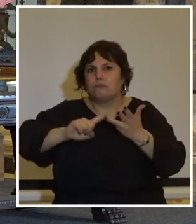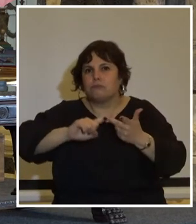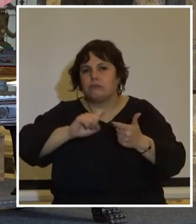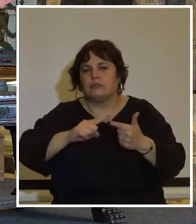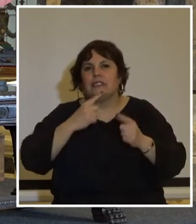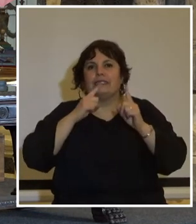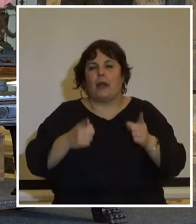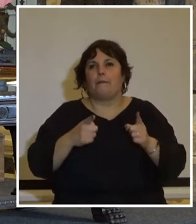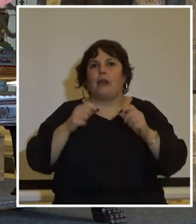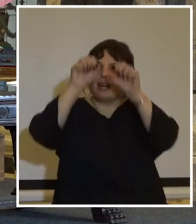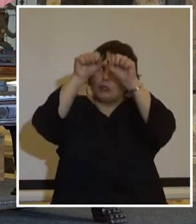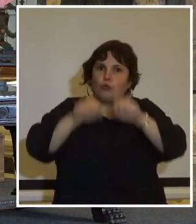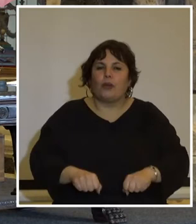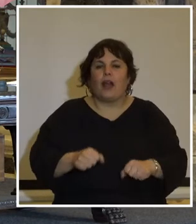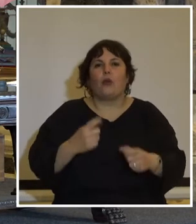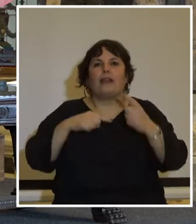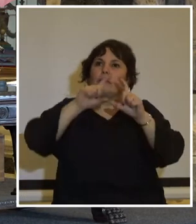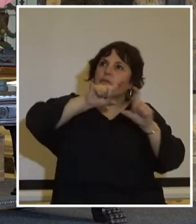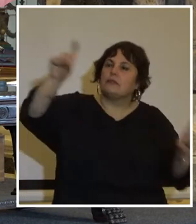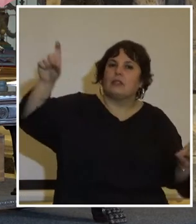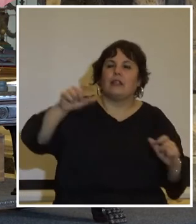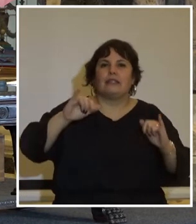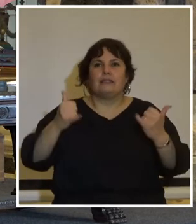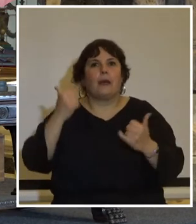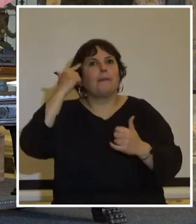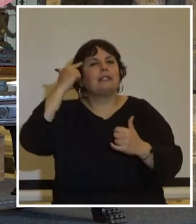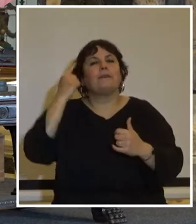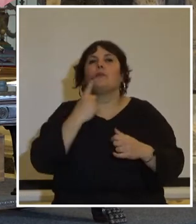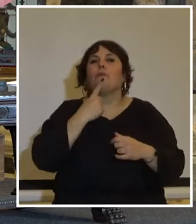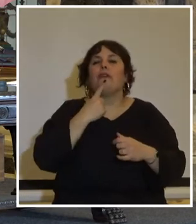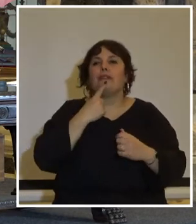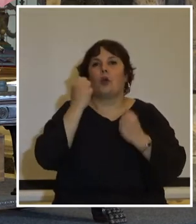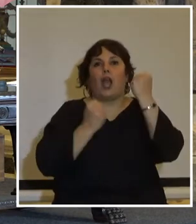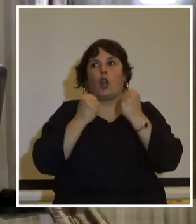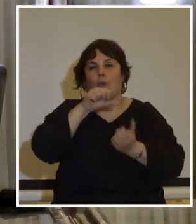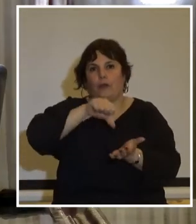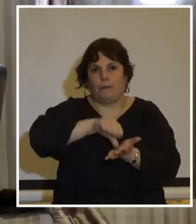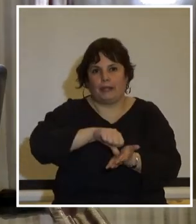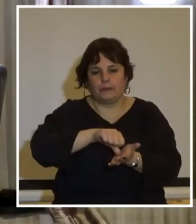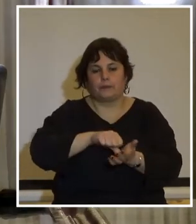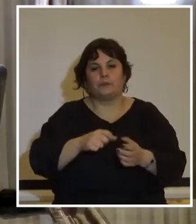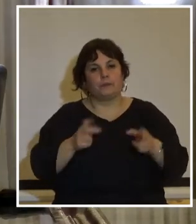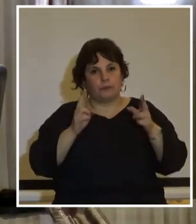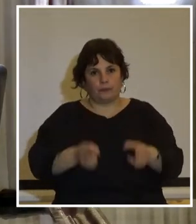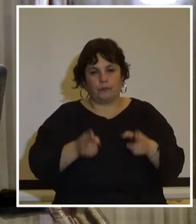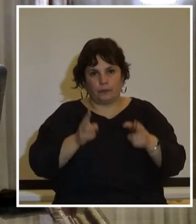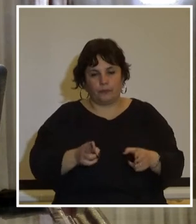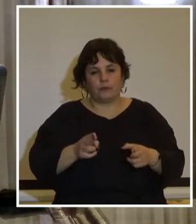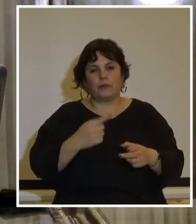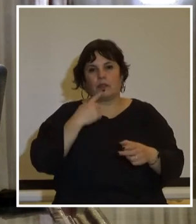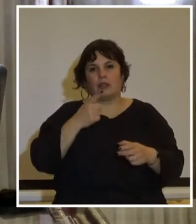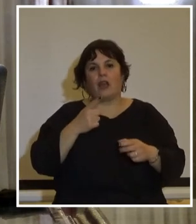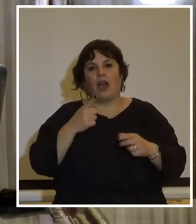clausurada alcanzando a esta provisión un amplio espectro del pensamiento político económico del país se prohibió a numerosos